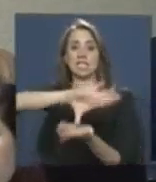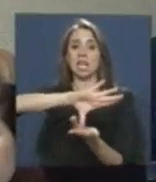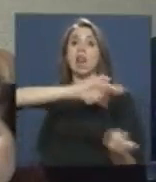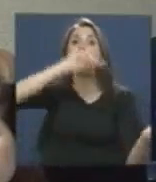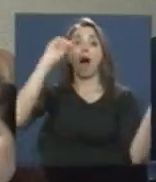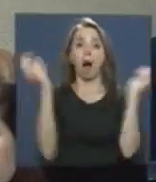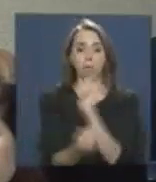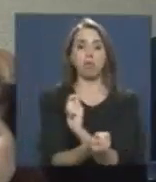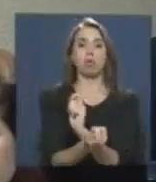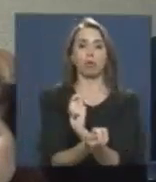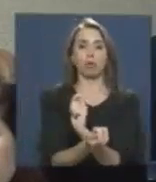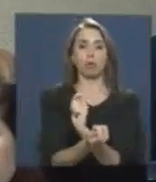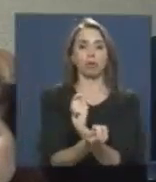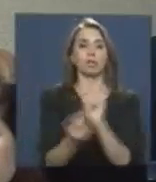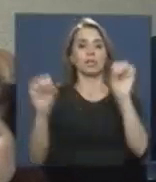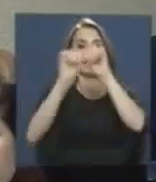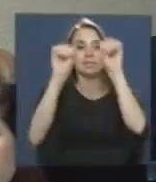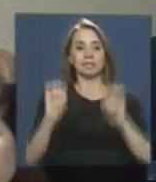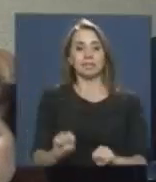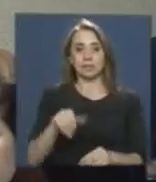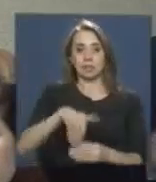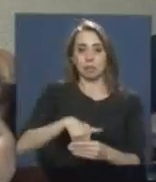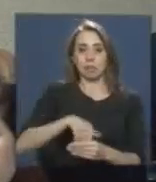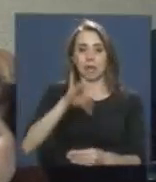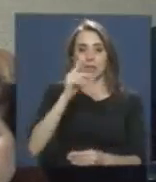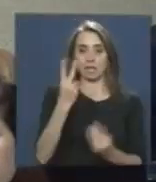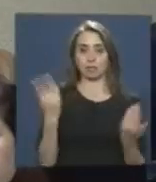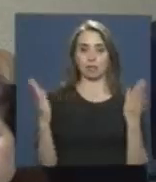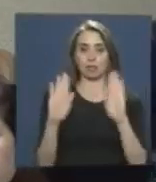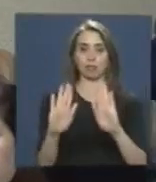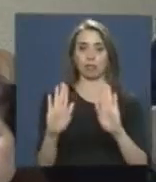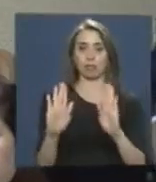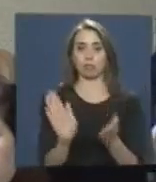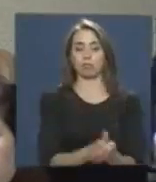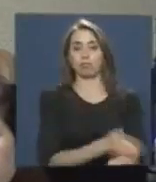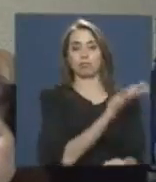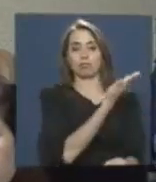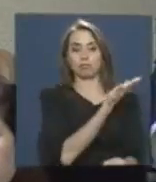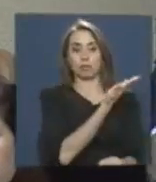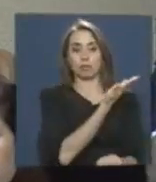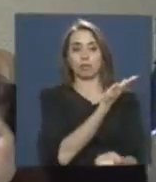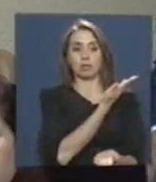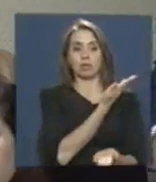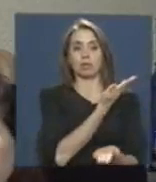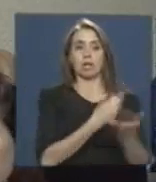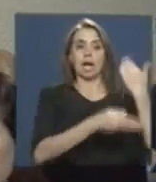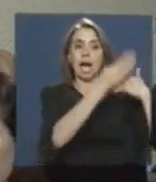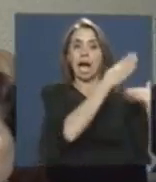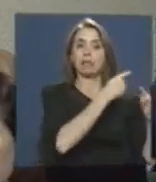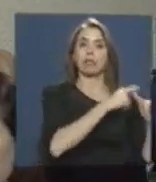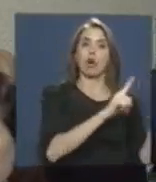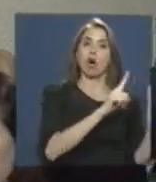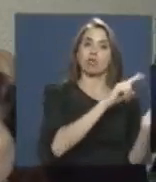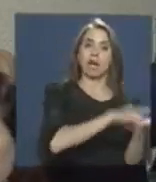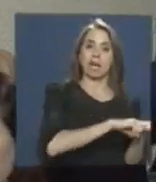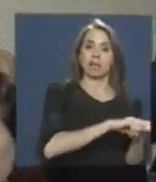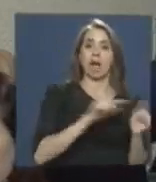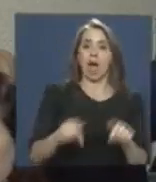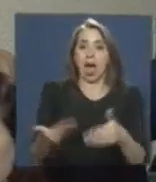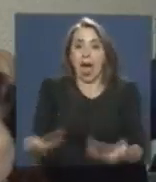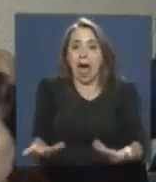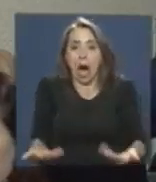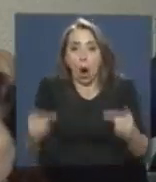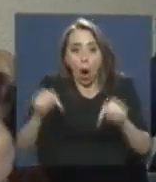Efectivamente, el sistema binominal, su superación, generaba un tipo de realidad. Hoy tenemos otra realidad,